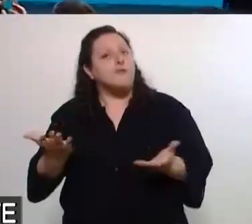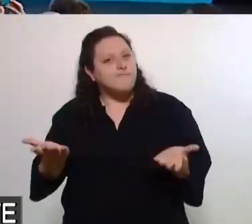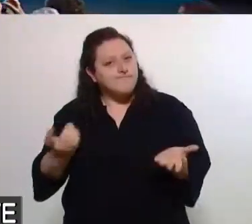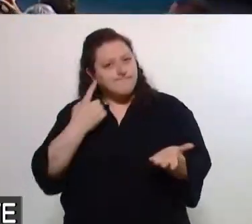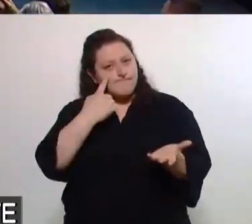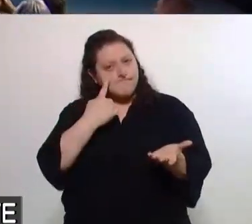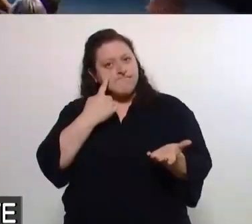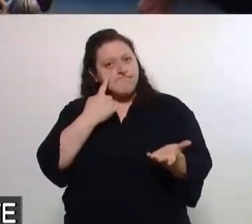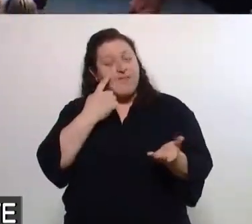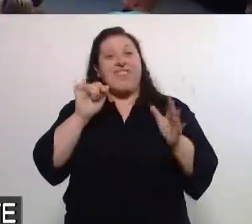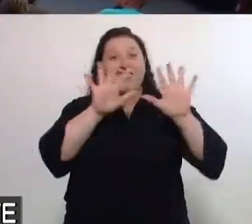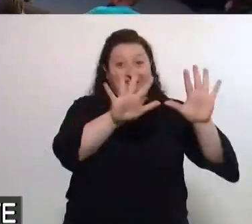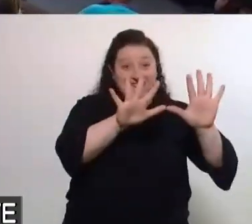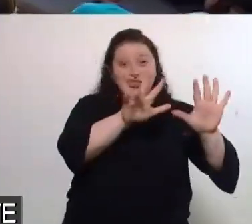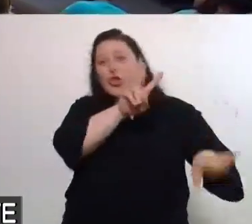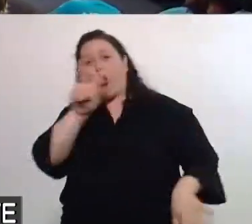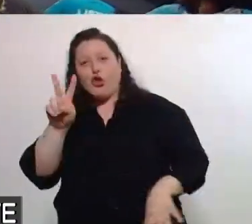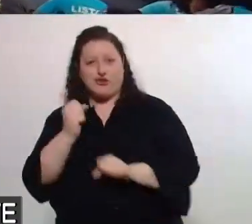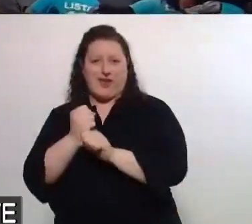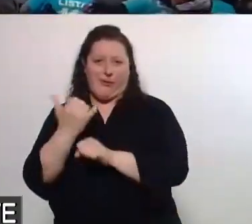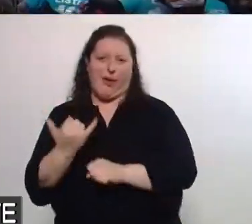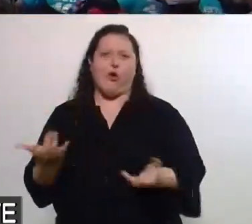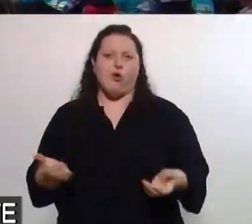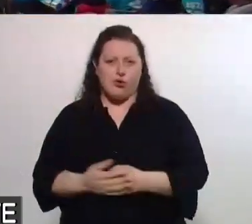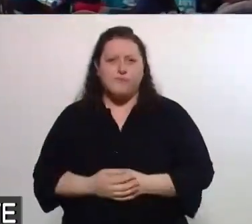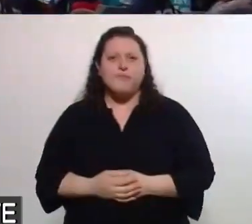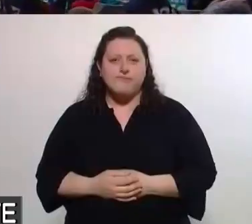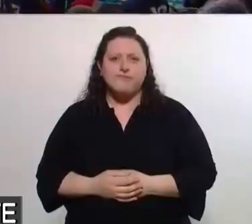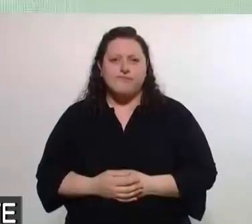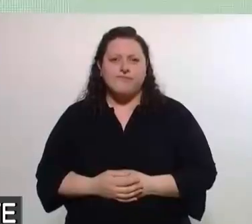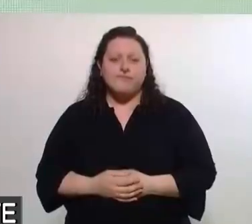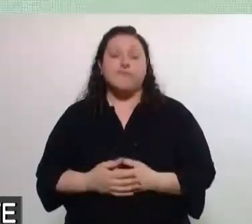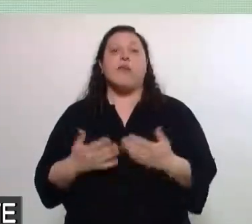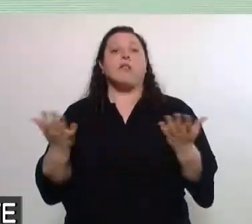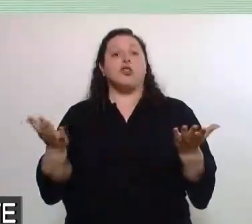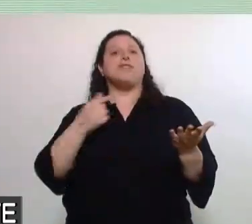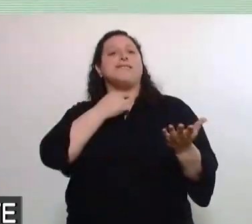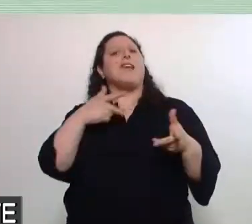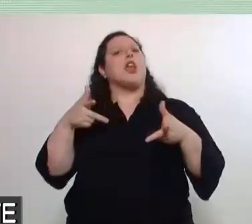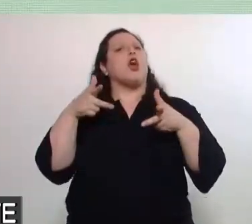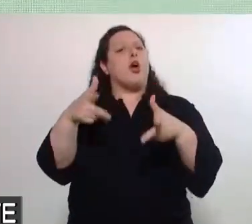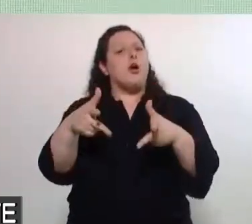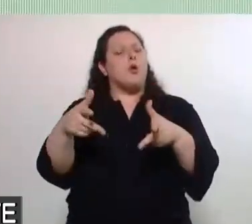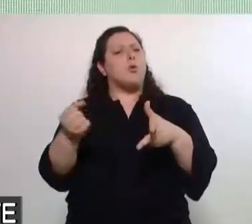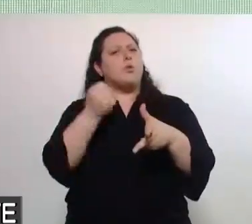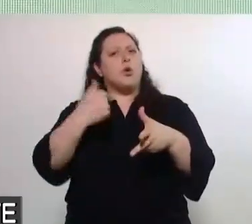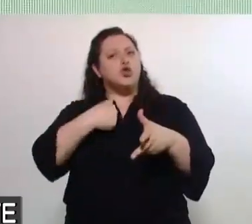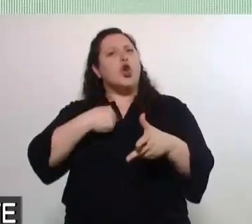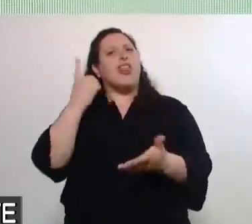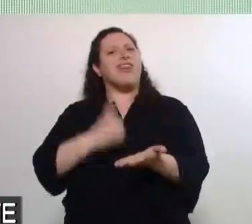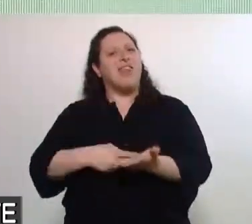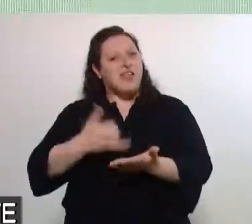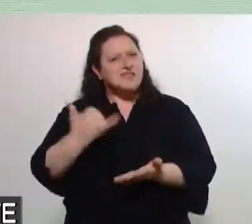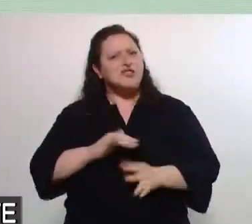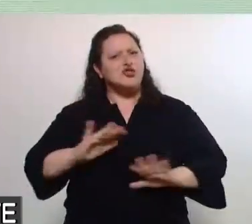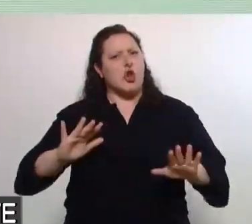dos de cada diez. Y ahí les quiero plantear una decisión que tengo desde